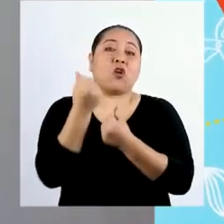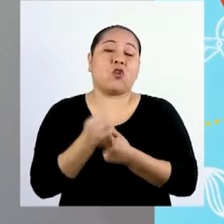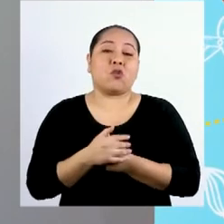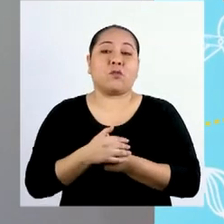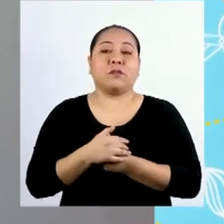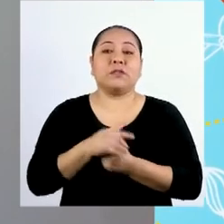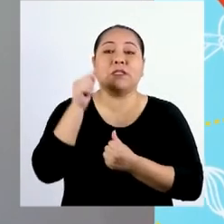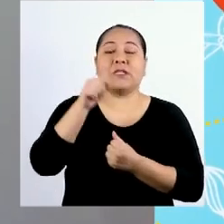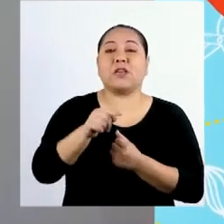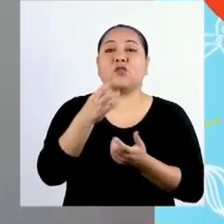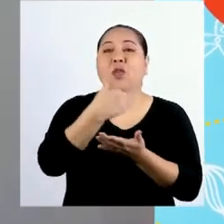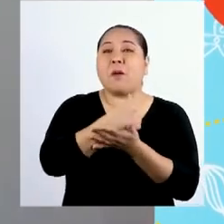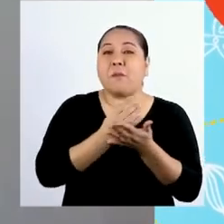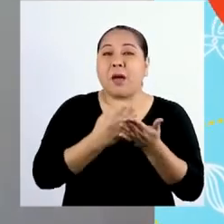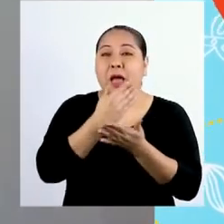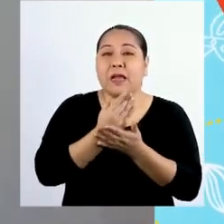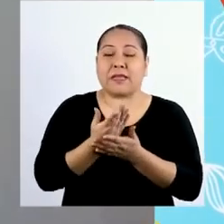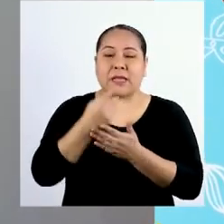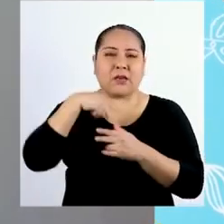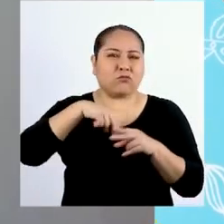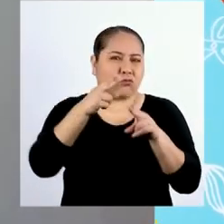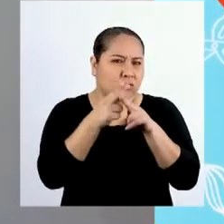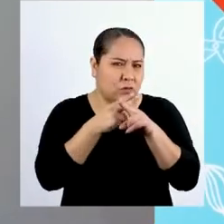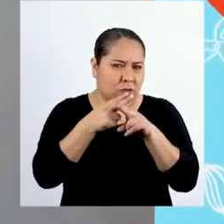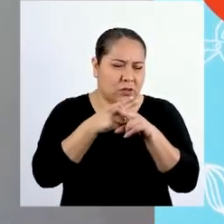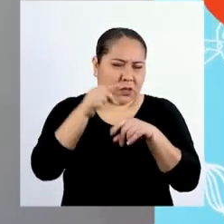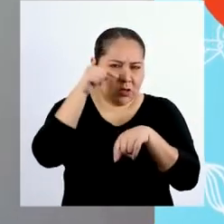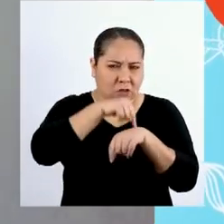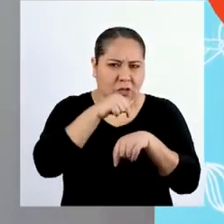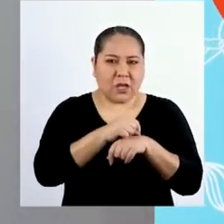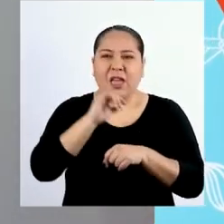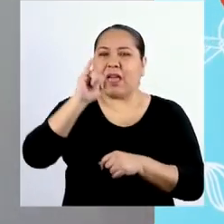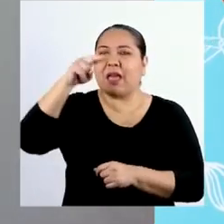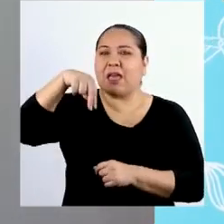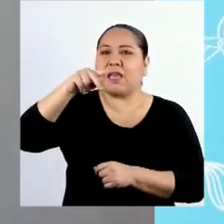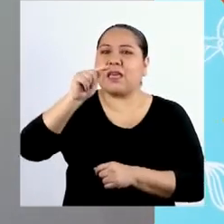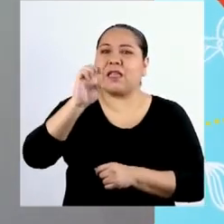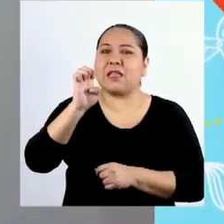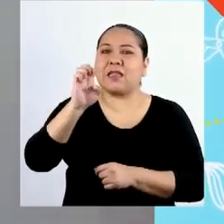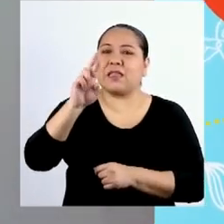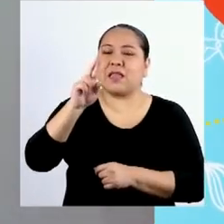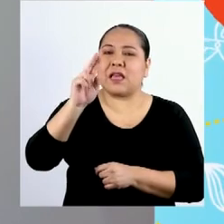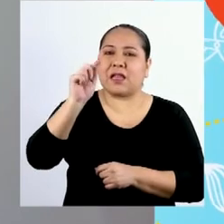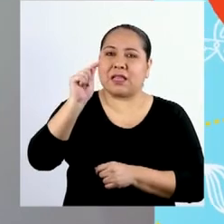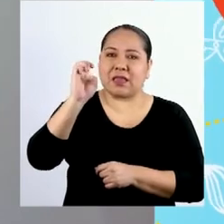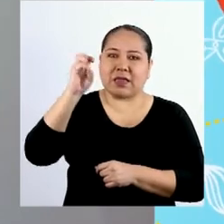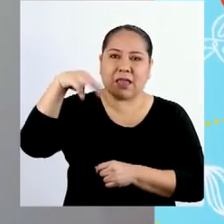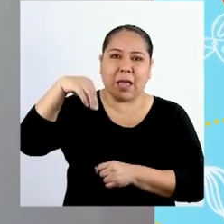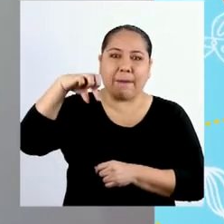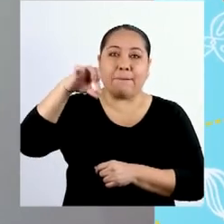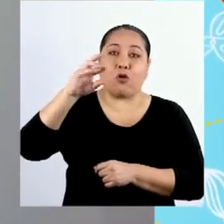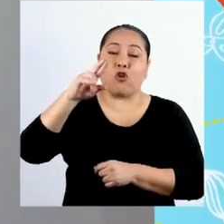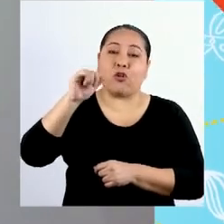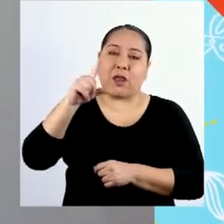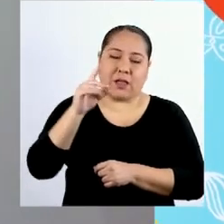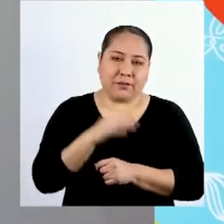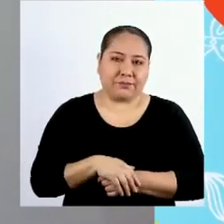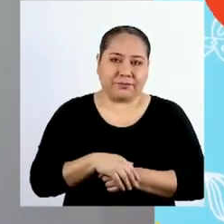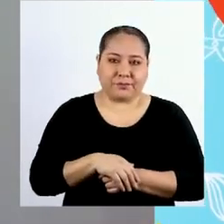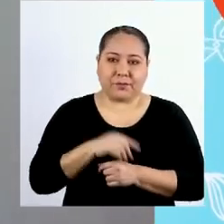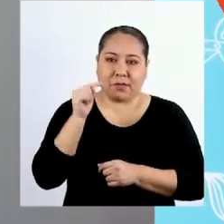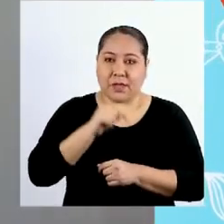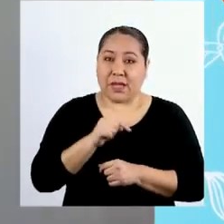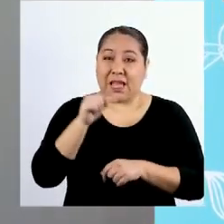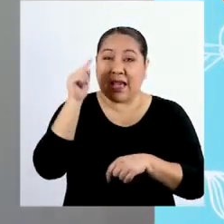es que tiene un elemento intertemporal. ¿Qué quiere decir? Que las decisiones que tomamos hoy no solo nos afectan hoy,